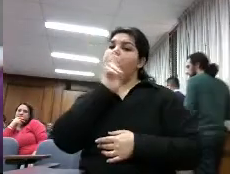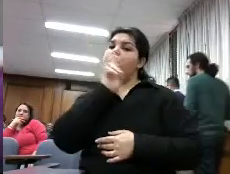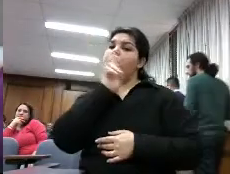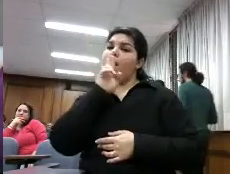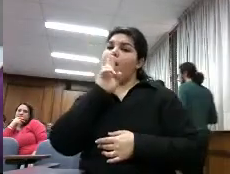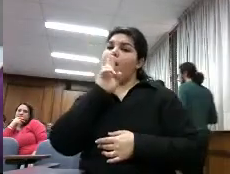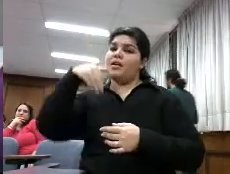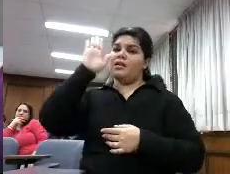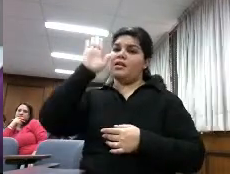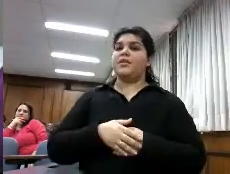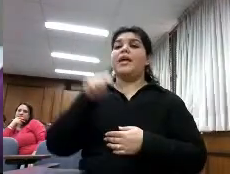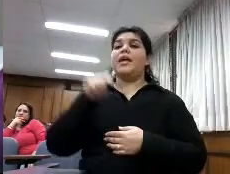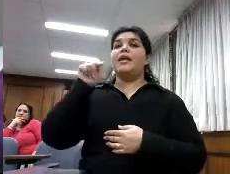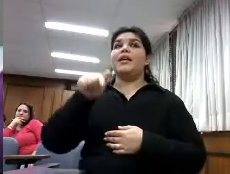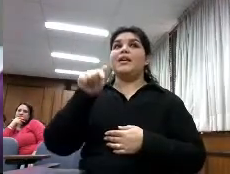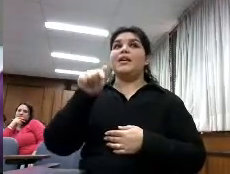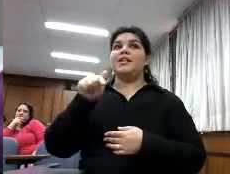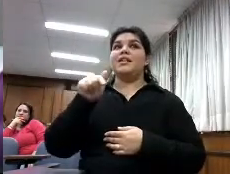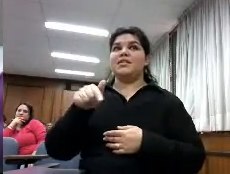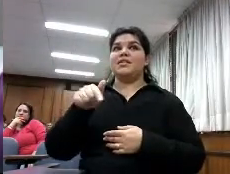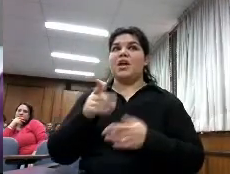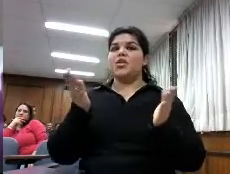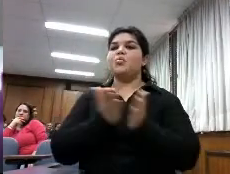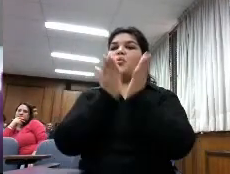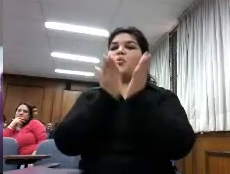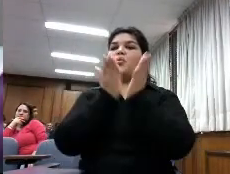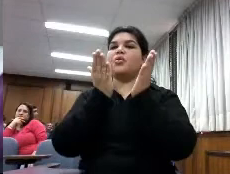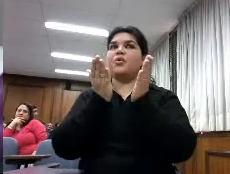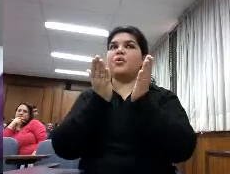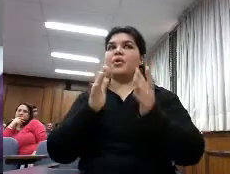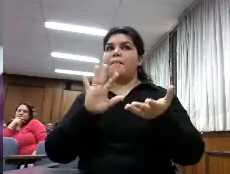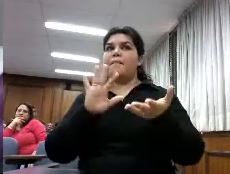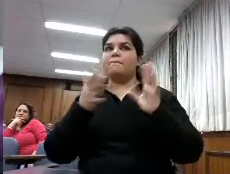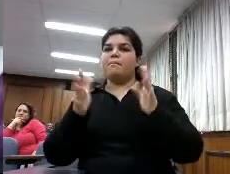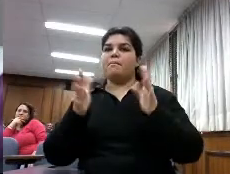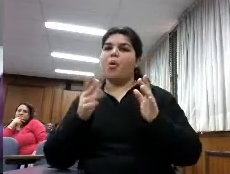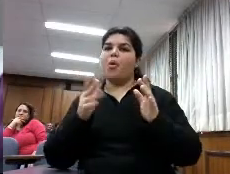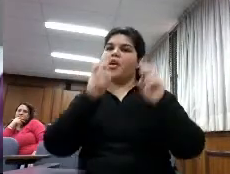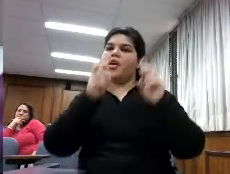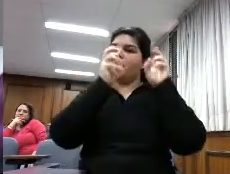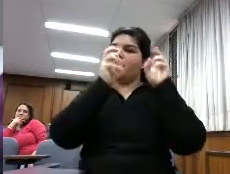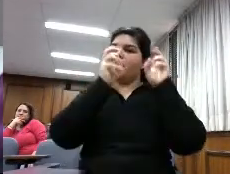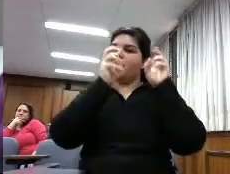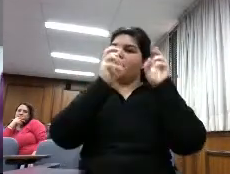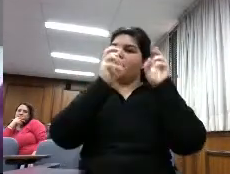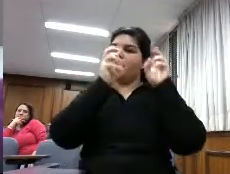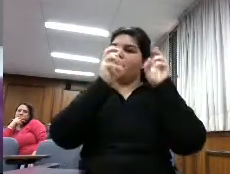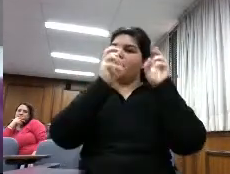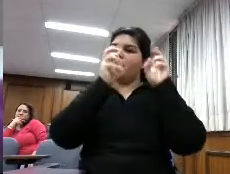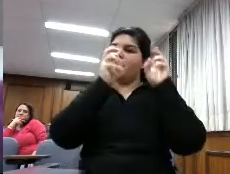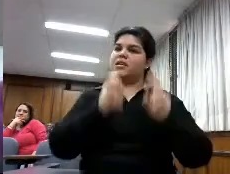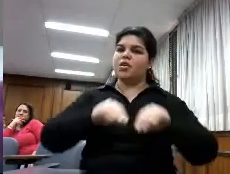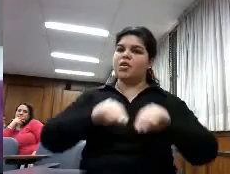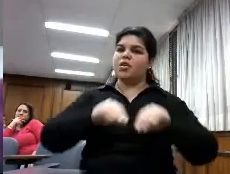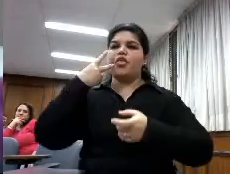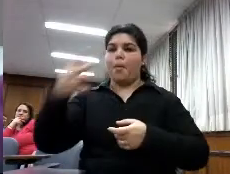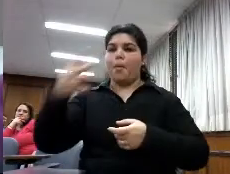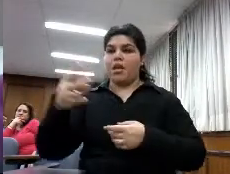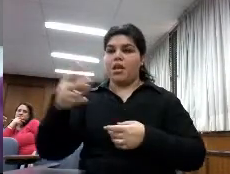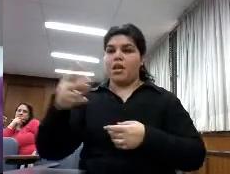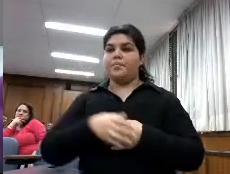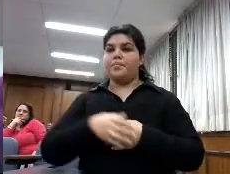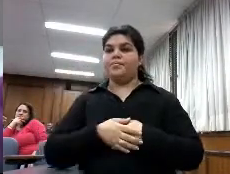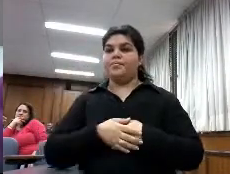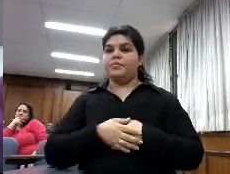estudio también tenemos 2.000 respuestas directamente las edades también